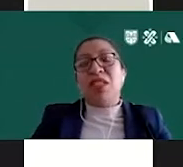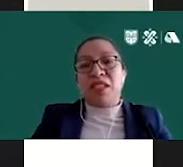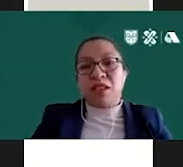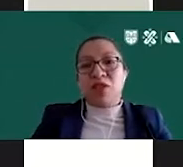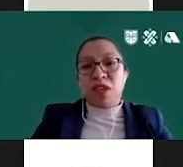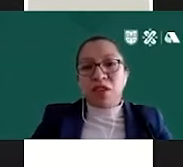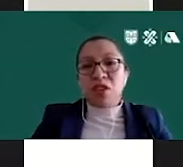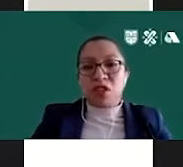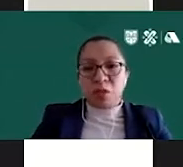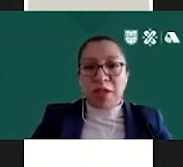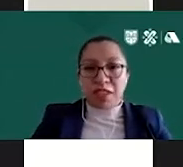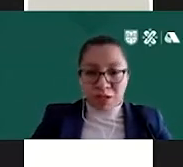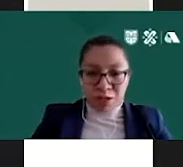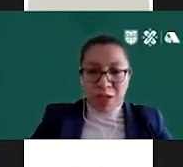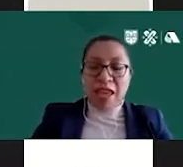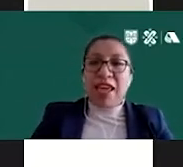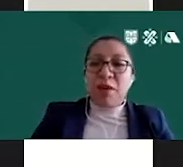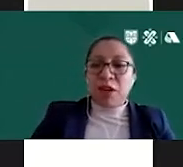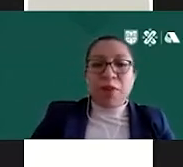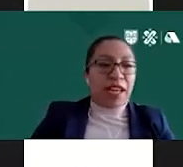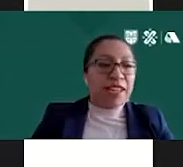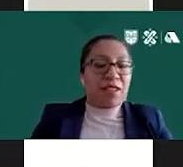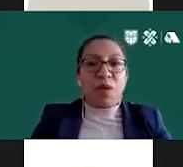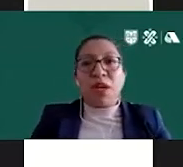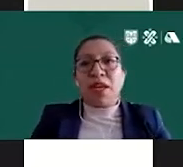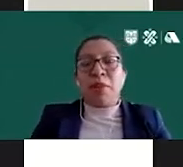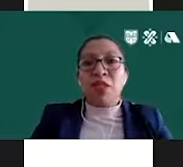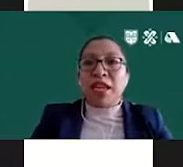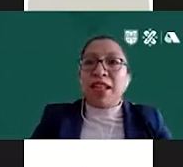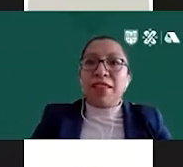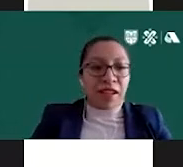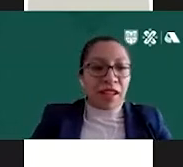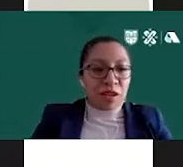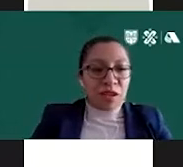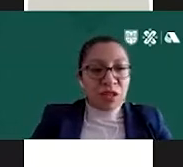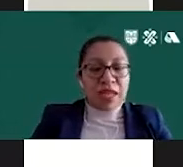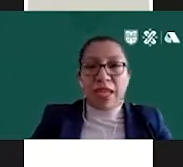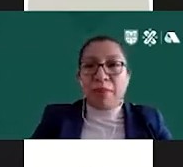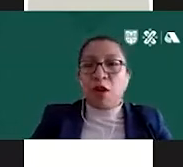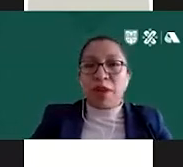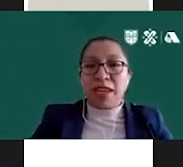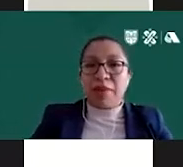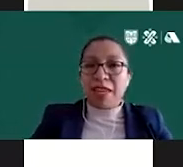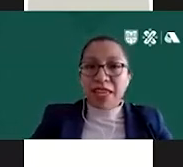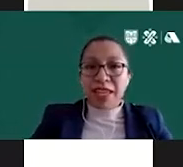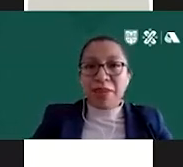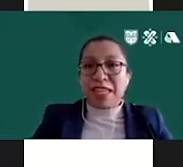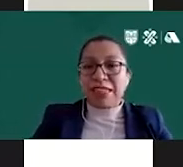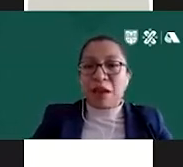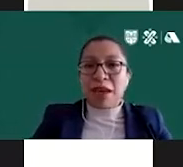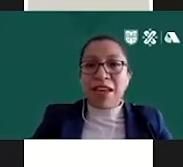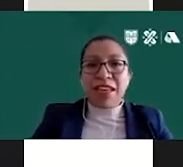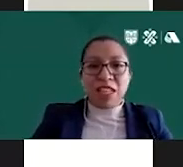de inversiones en activos fijos 2022. Y bueno, para esto vamos a ir alternándonos a compañera Vicky,